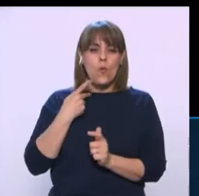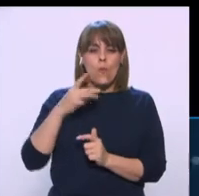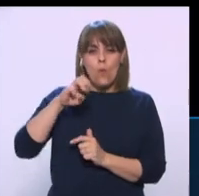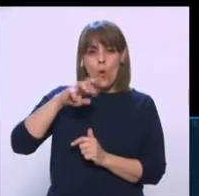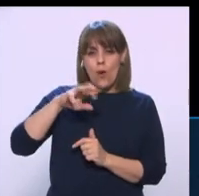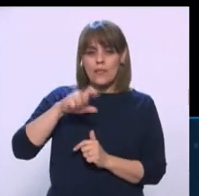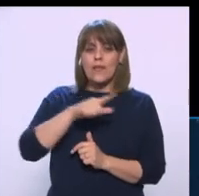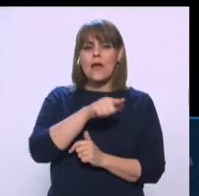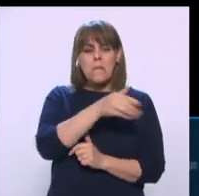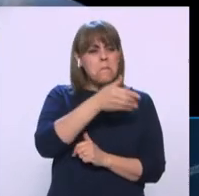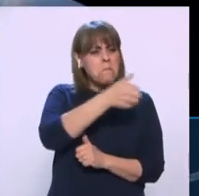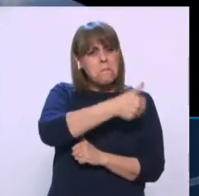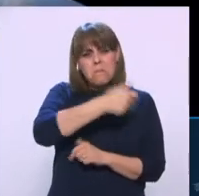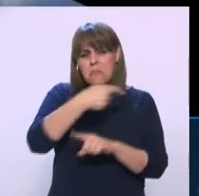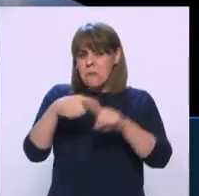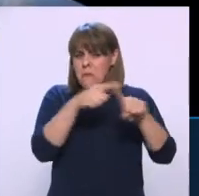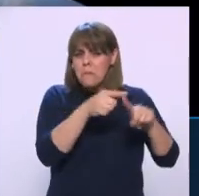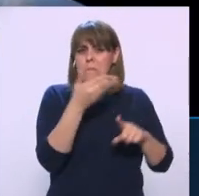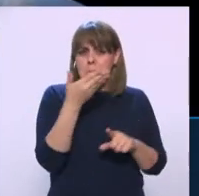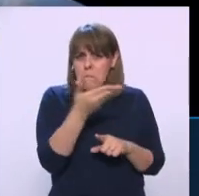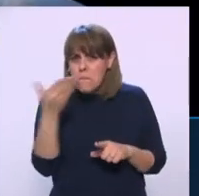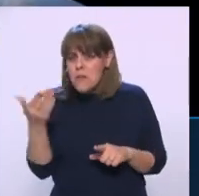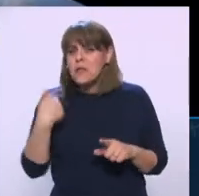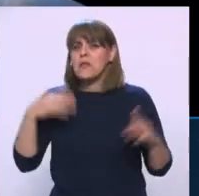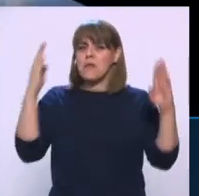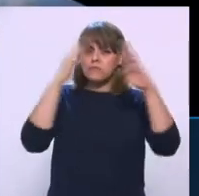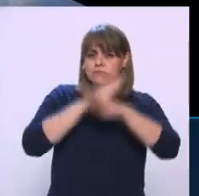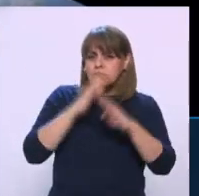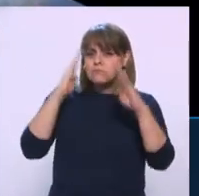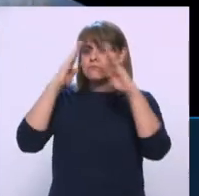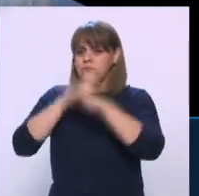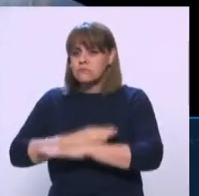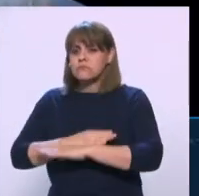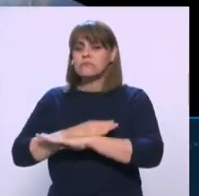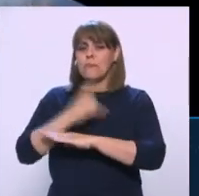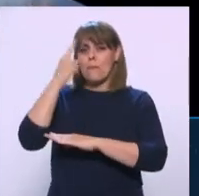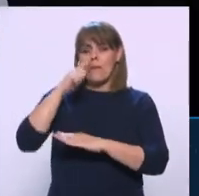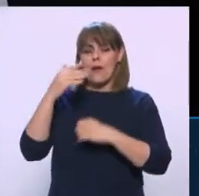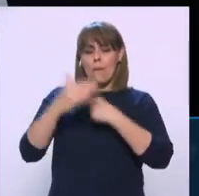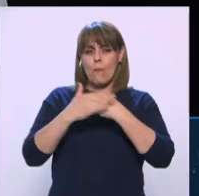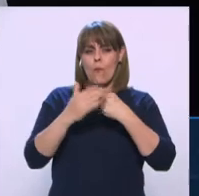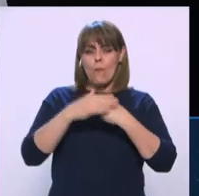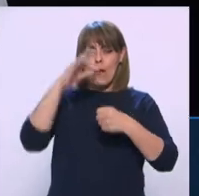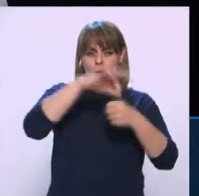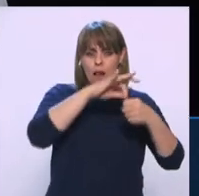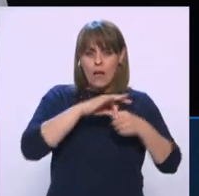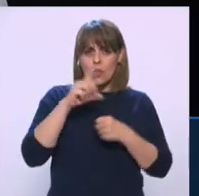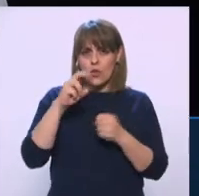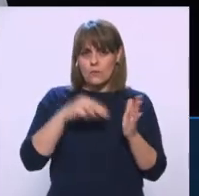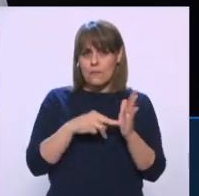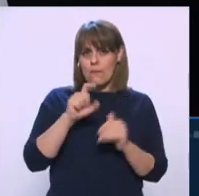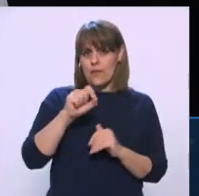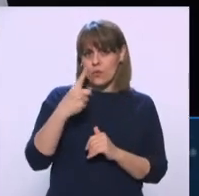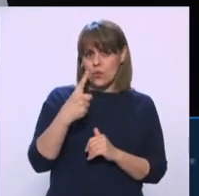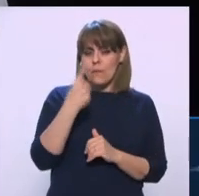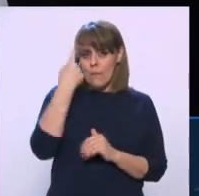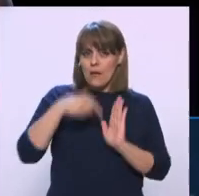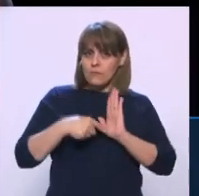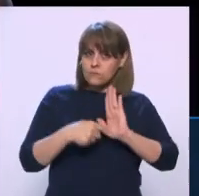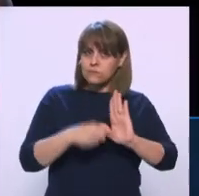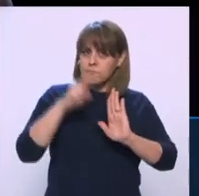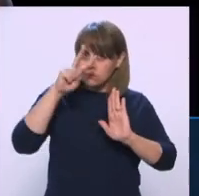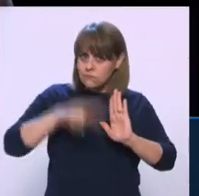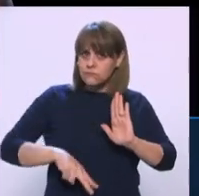llamado A la reconciliación Y justamente Con miras A lo que va a ser El proceso electoral De 2021 Para poder demostrar Según han concibido Varios